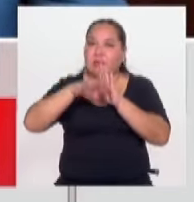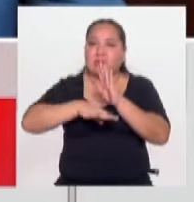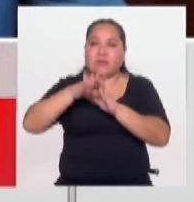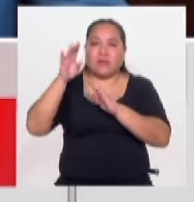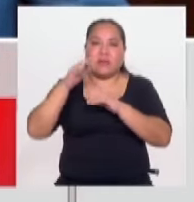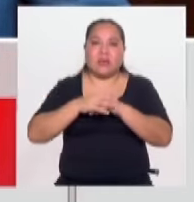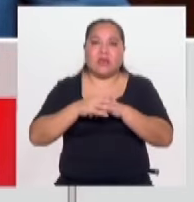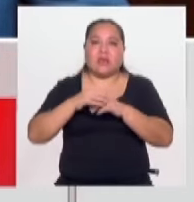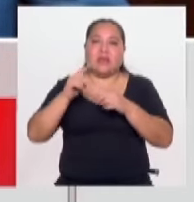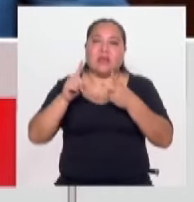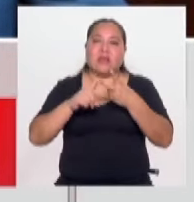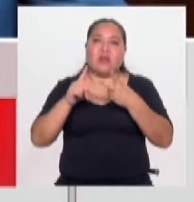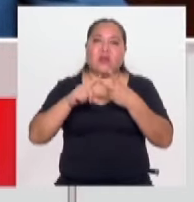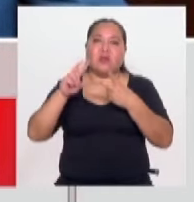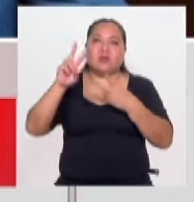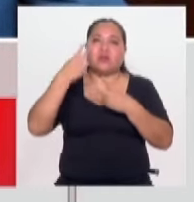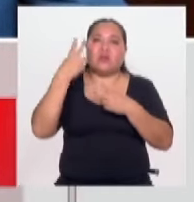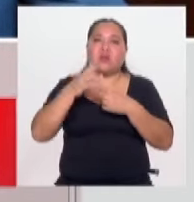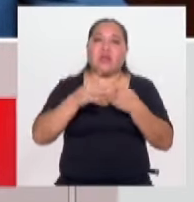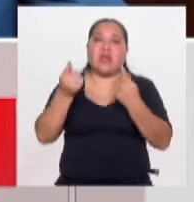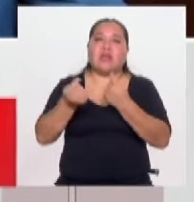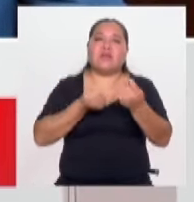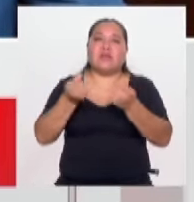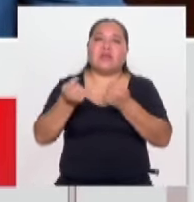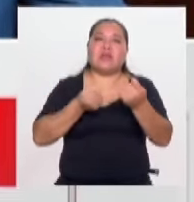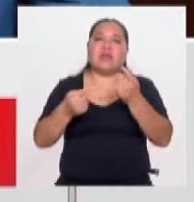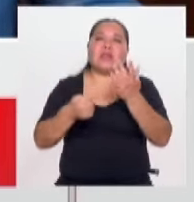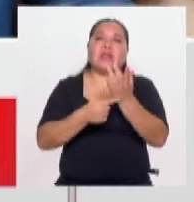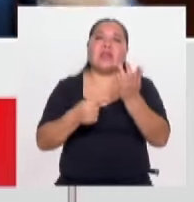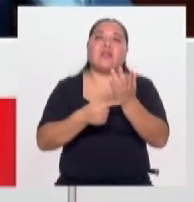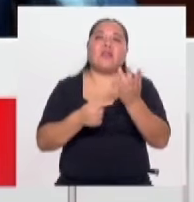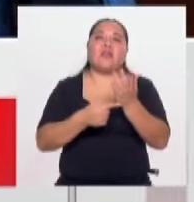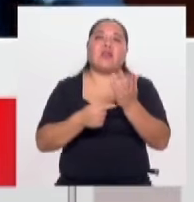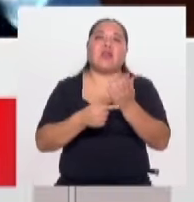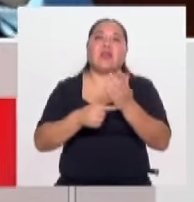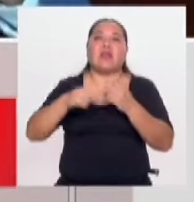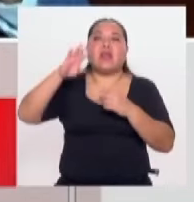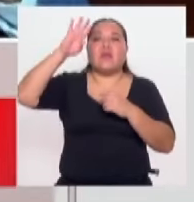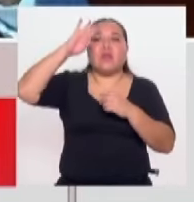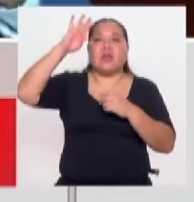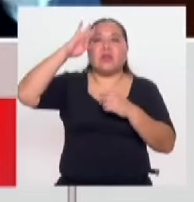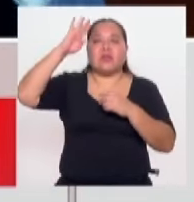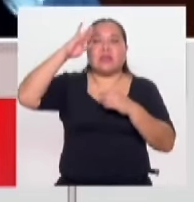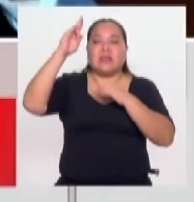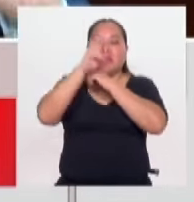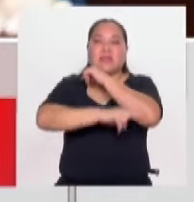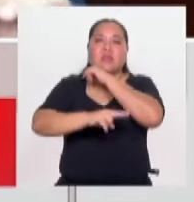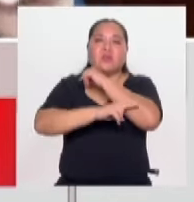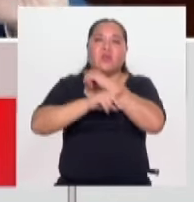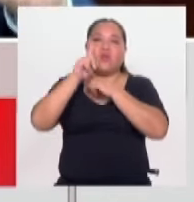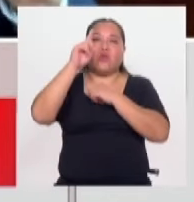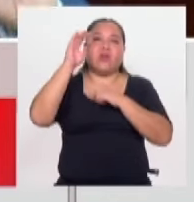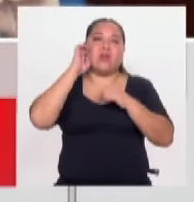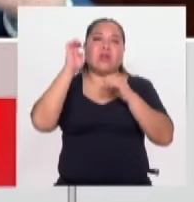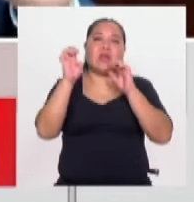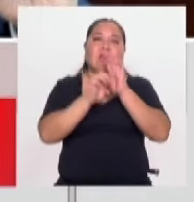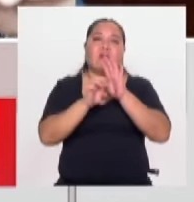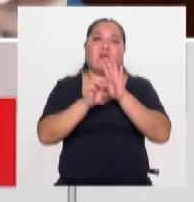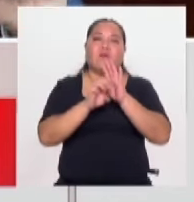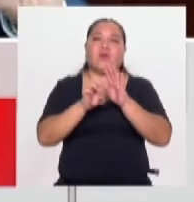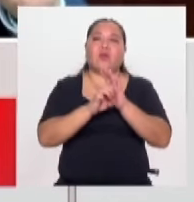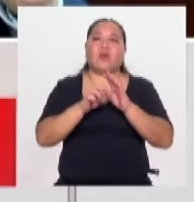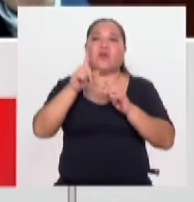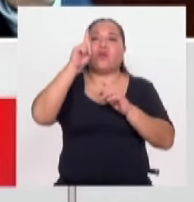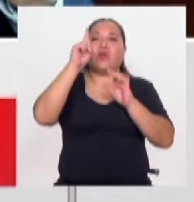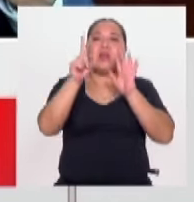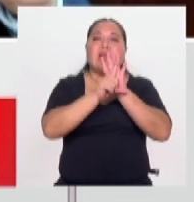que se ha pedido mucho, habilitar tecnología a la Policía Nacional. Solo un ejemplo. Hay una ley que se dio